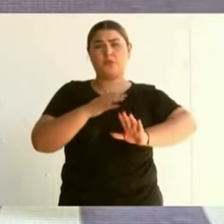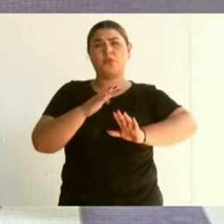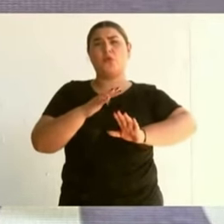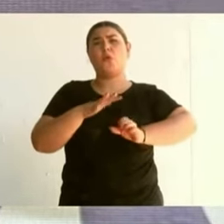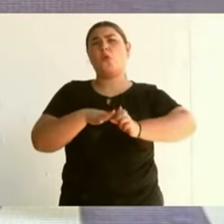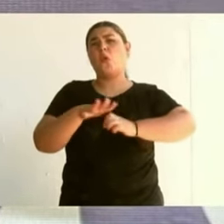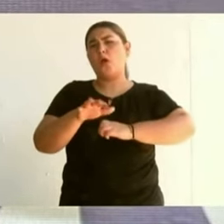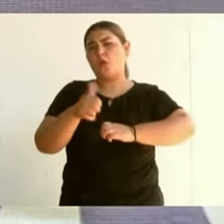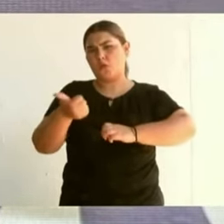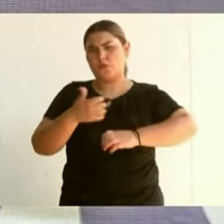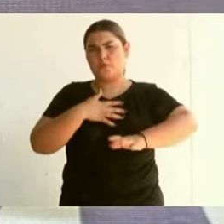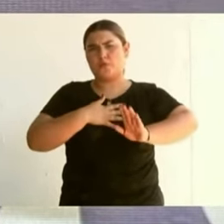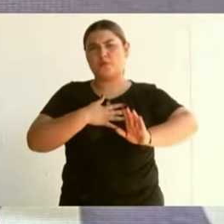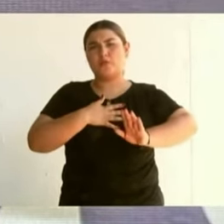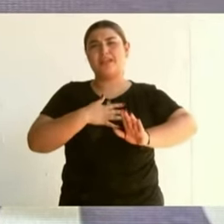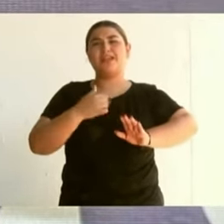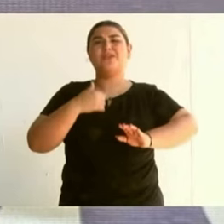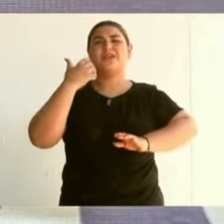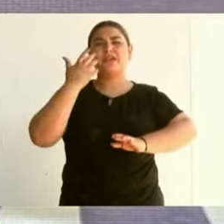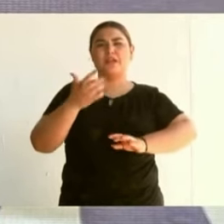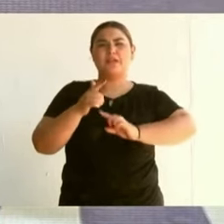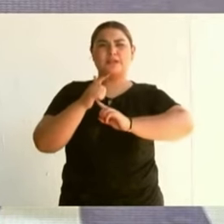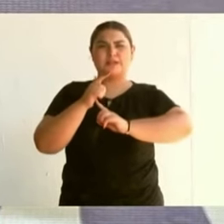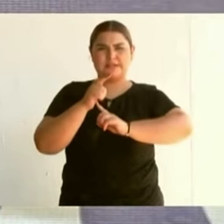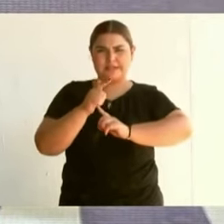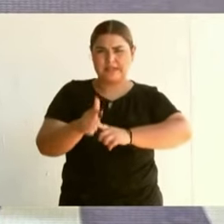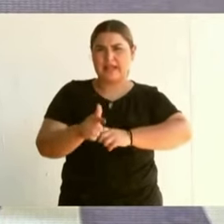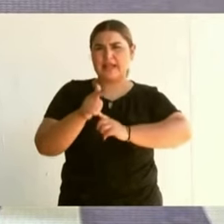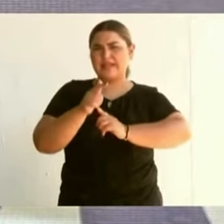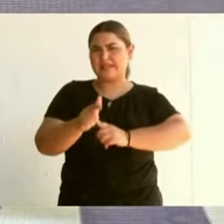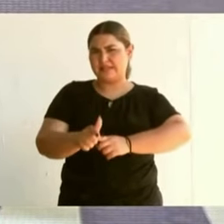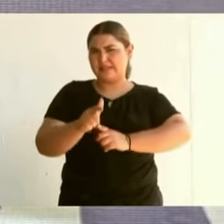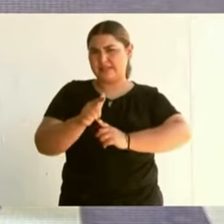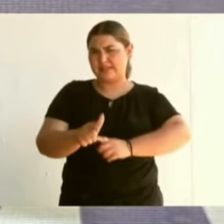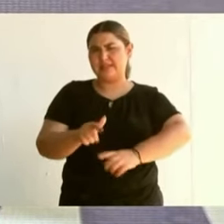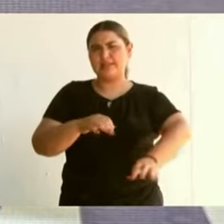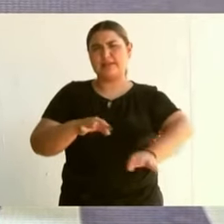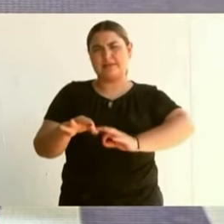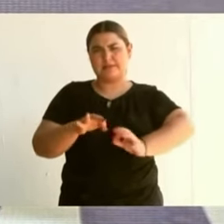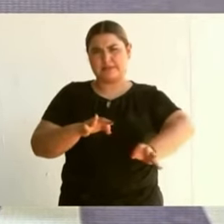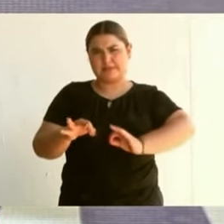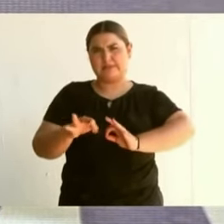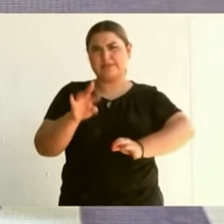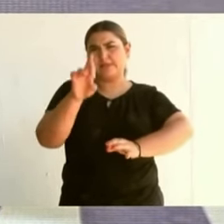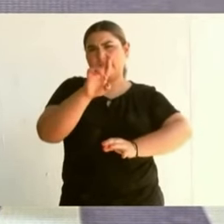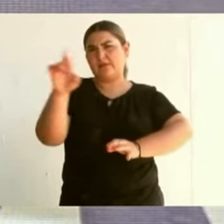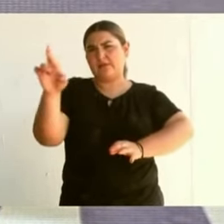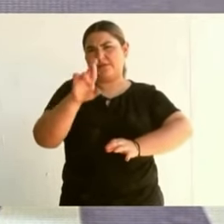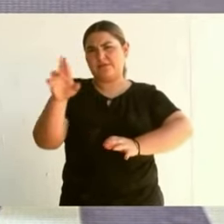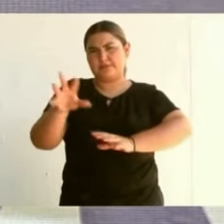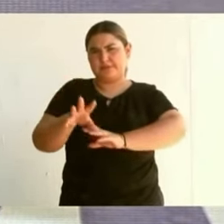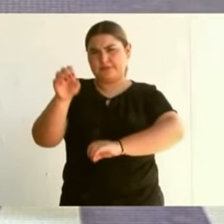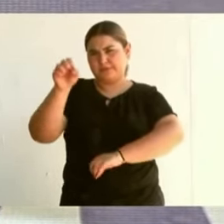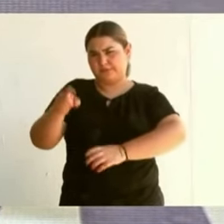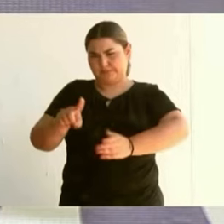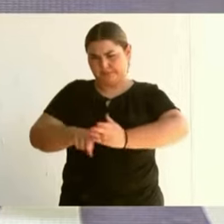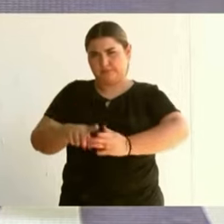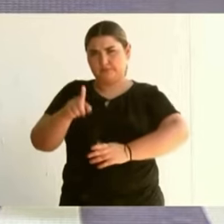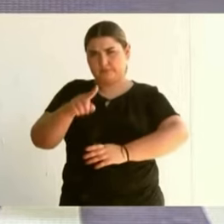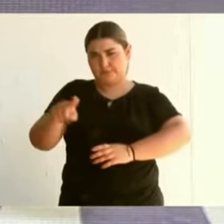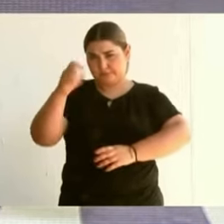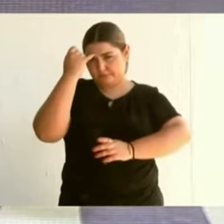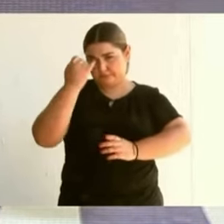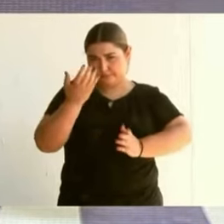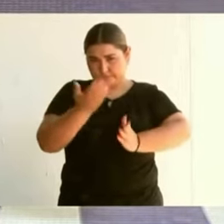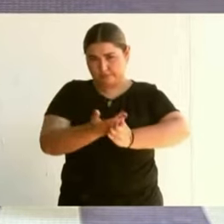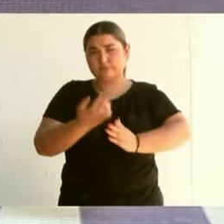seguir con la reforma constitucional que fue planteada por ustedes. La